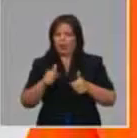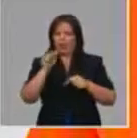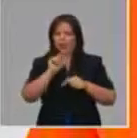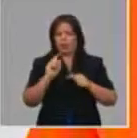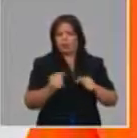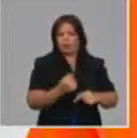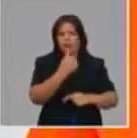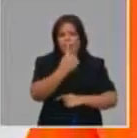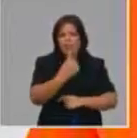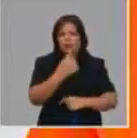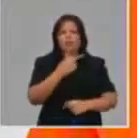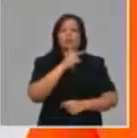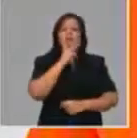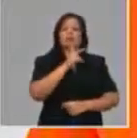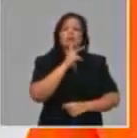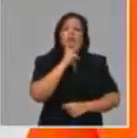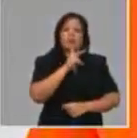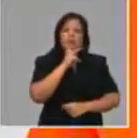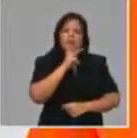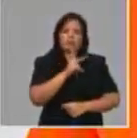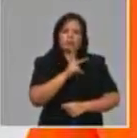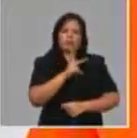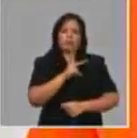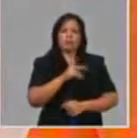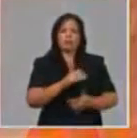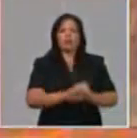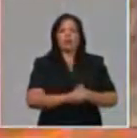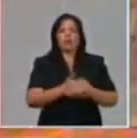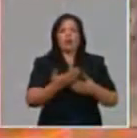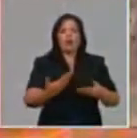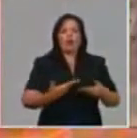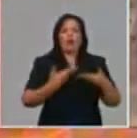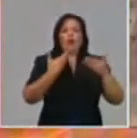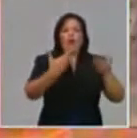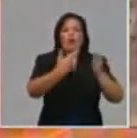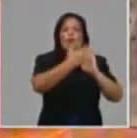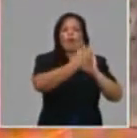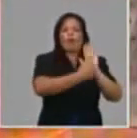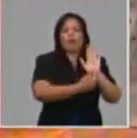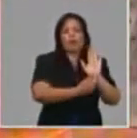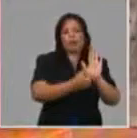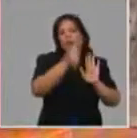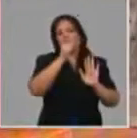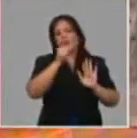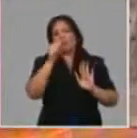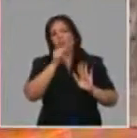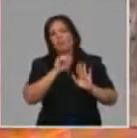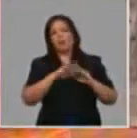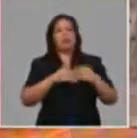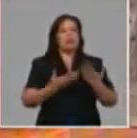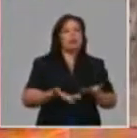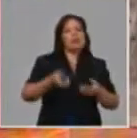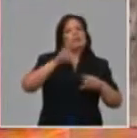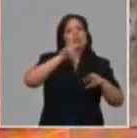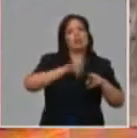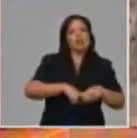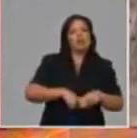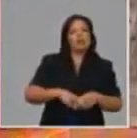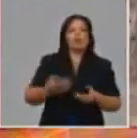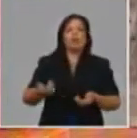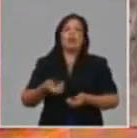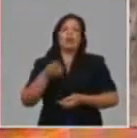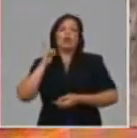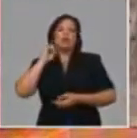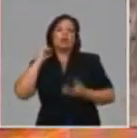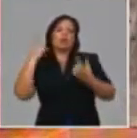coctelería de tragos con bueno por supuesto para escuchar música porque usted va un bar también a